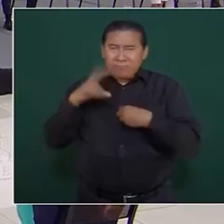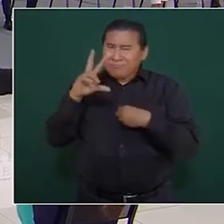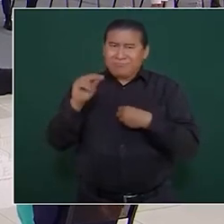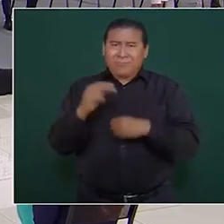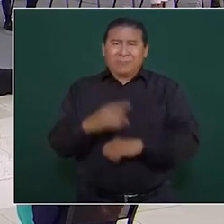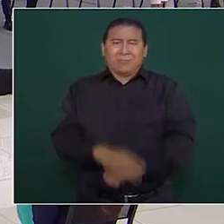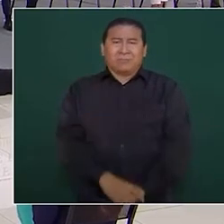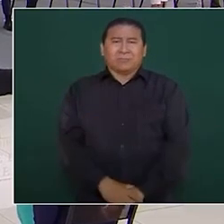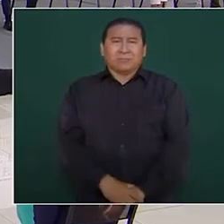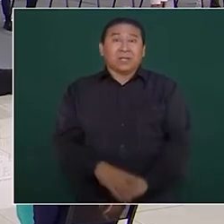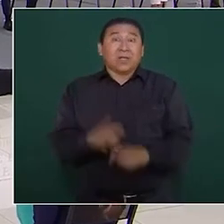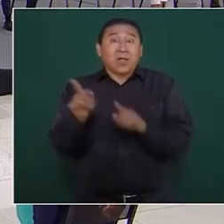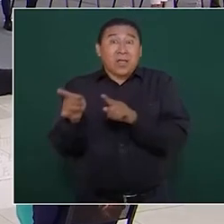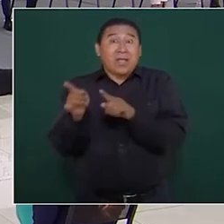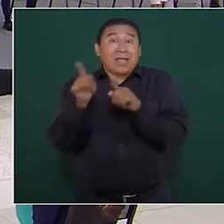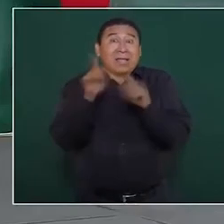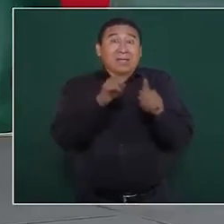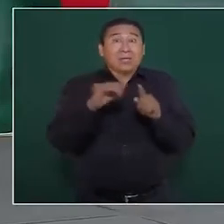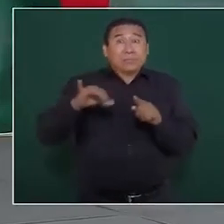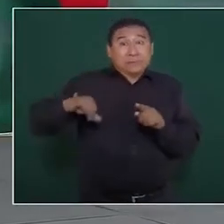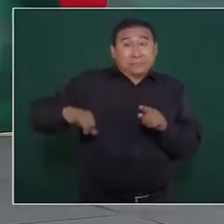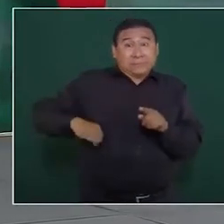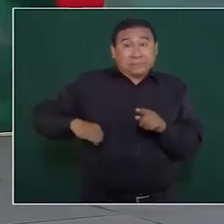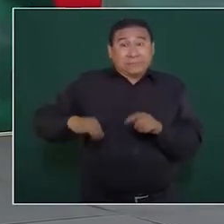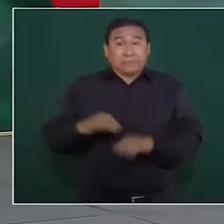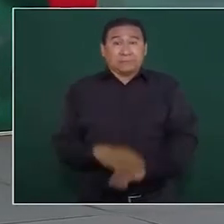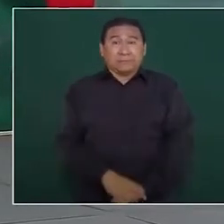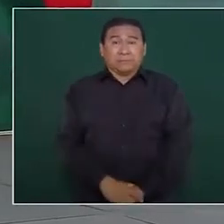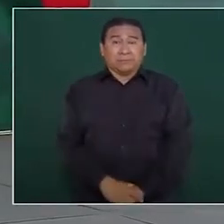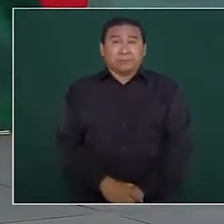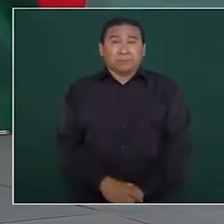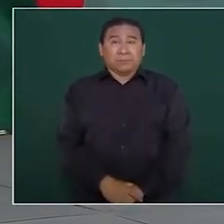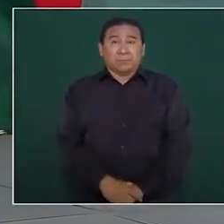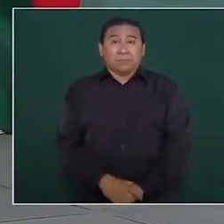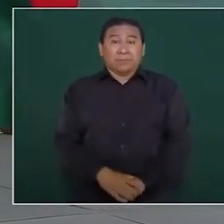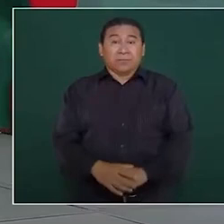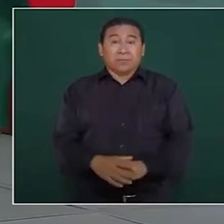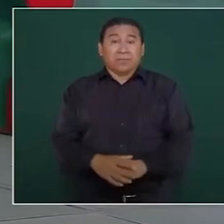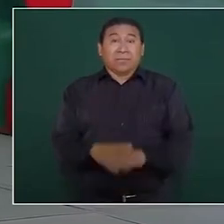son intereses aquí